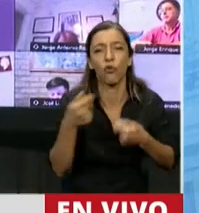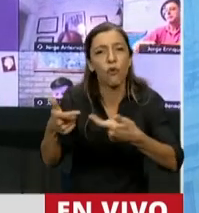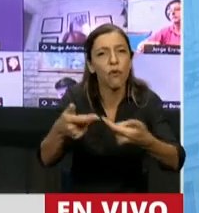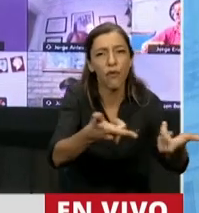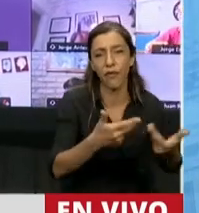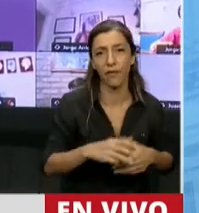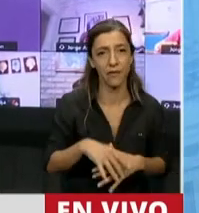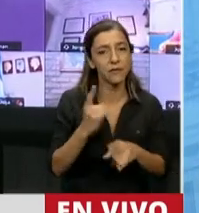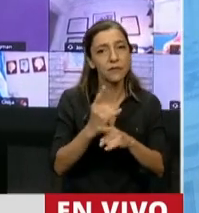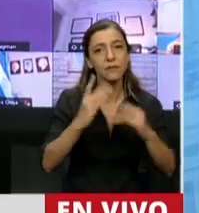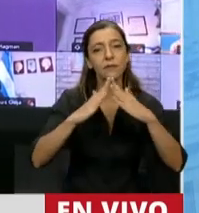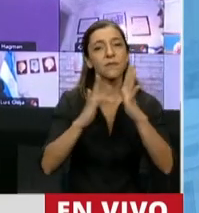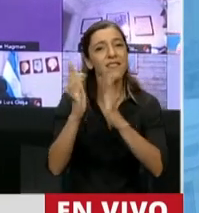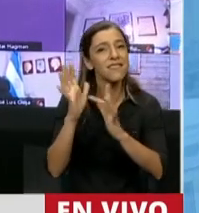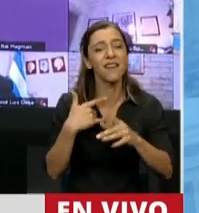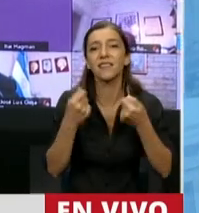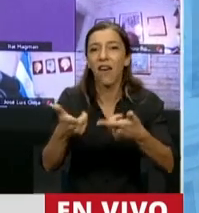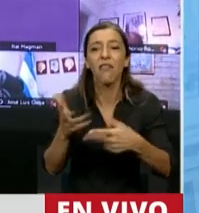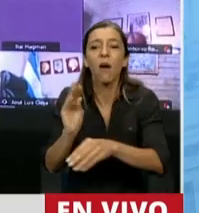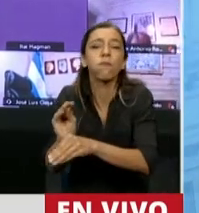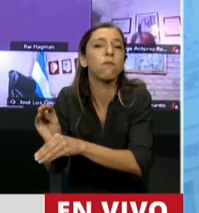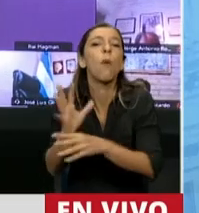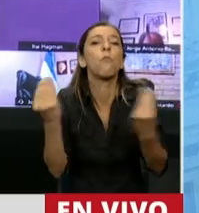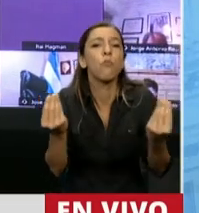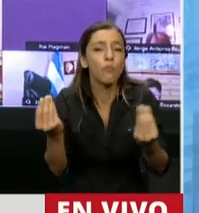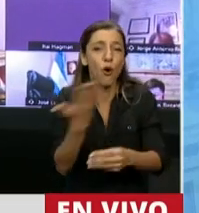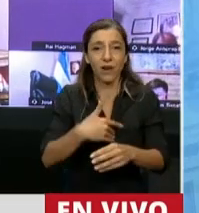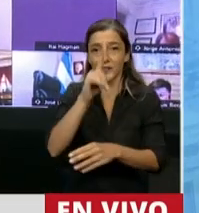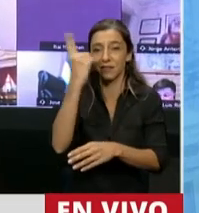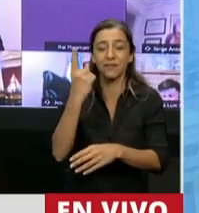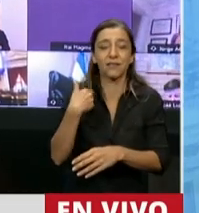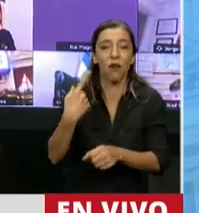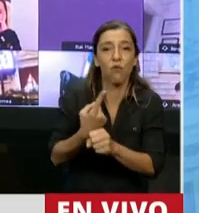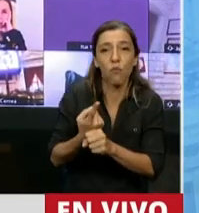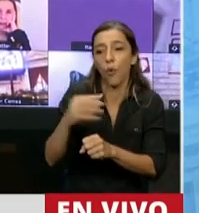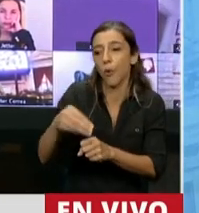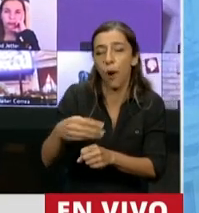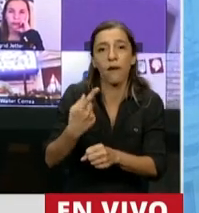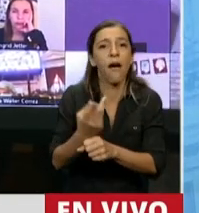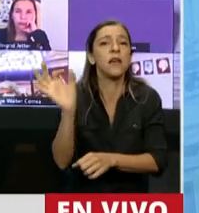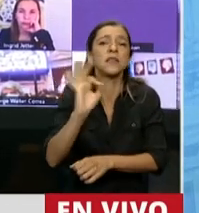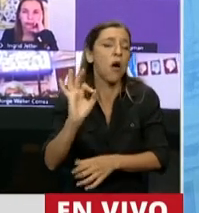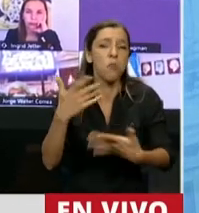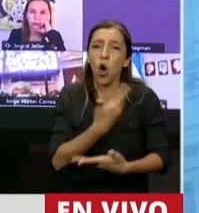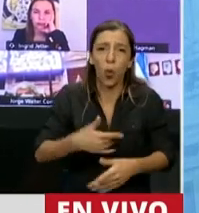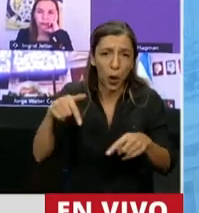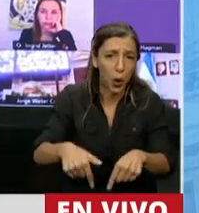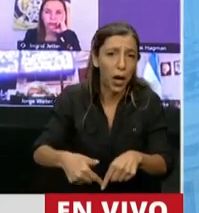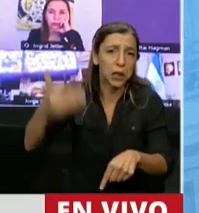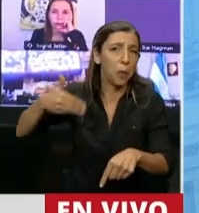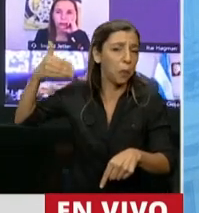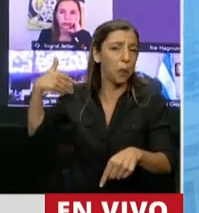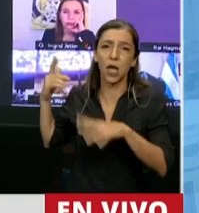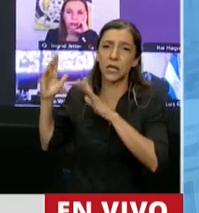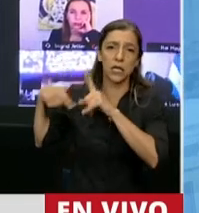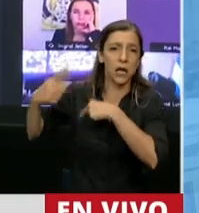llegan a los lugares que el Estado no llega o llega tarde. Con este gobierno, el anterior y los que vengan. Porque